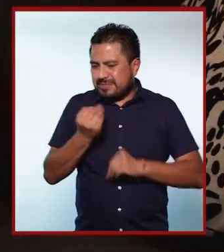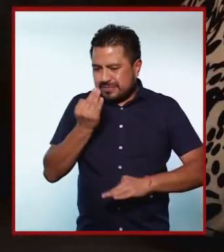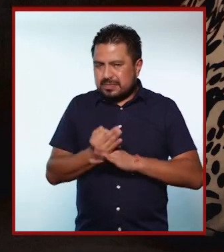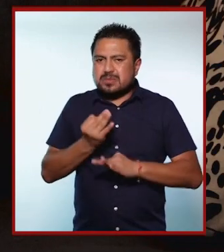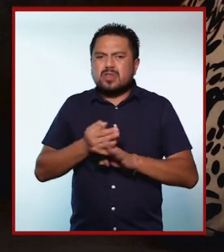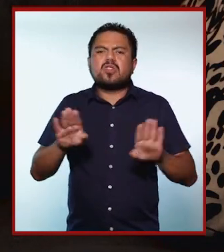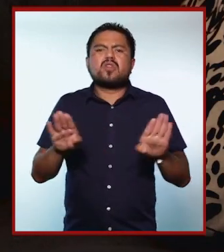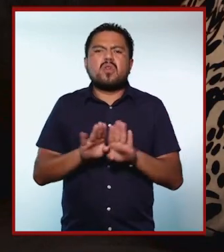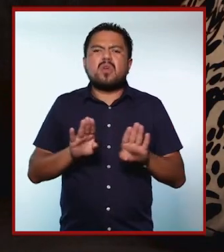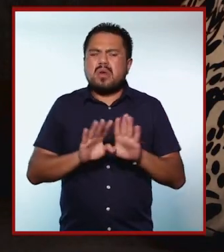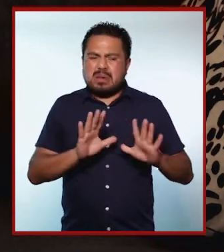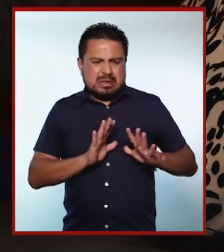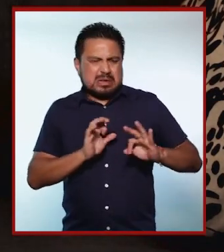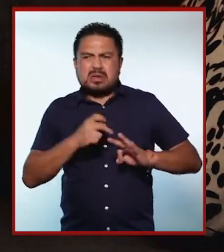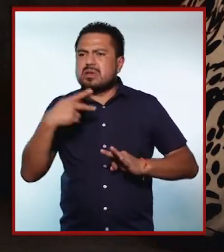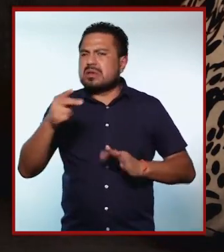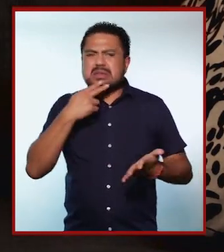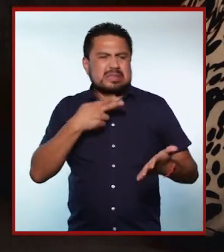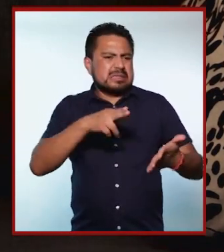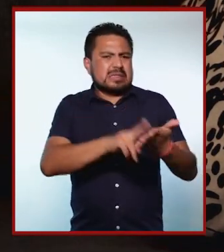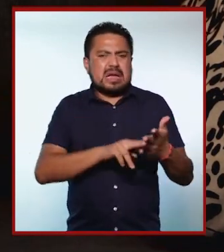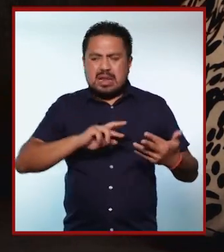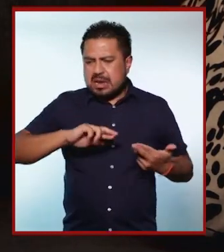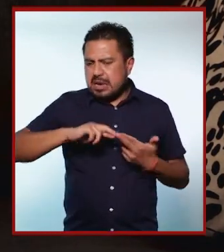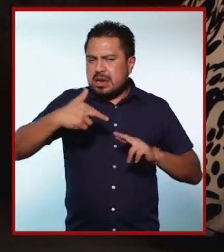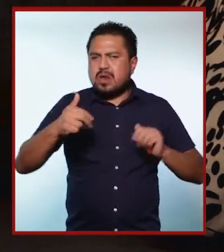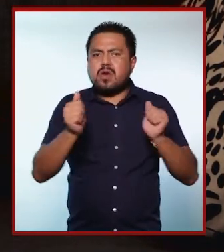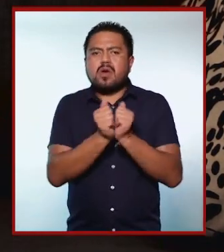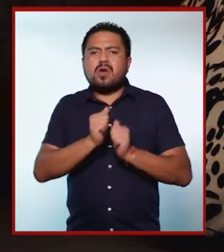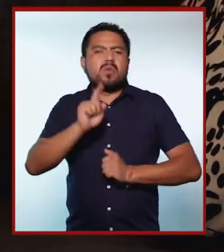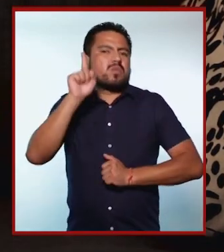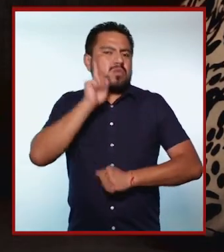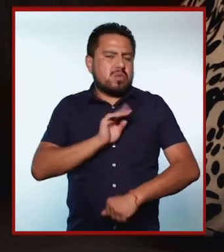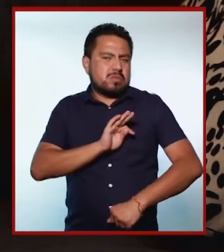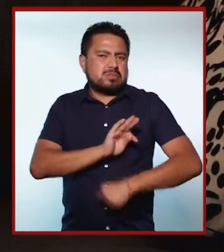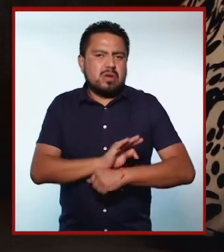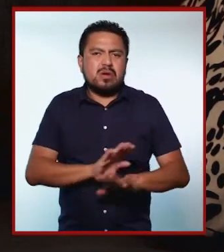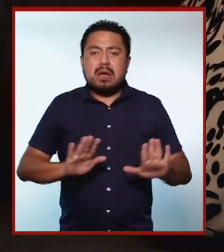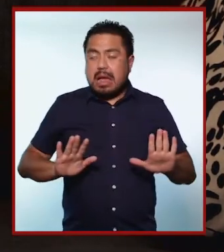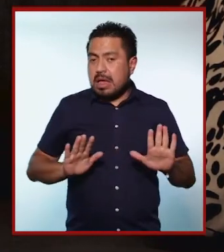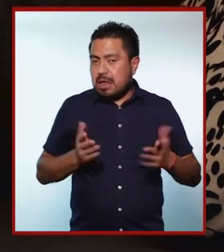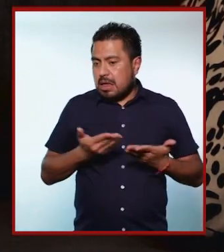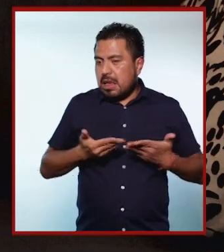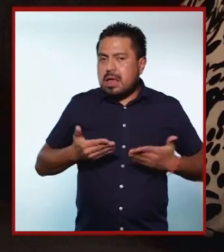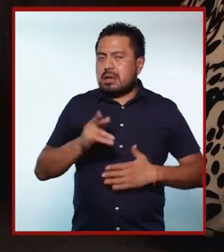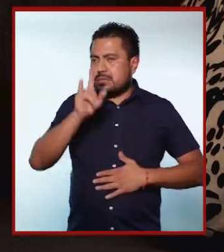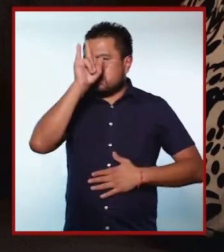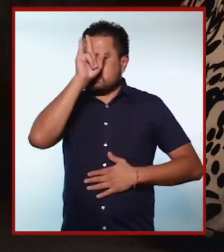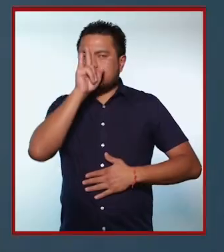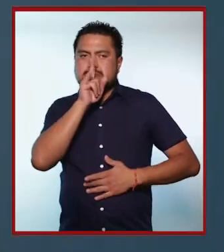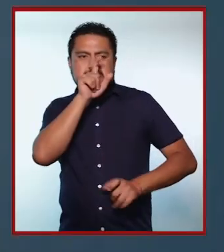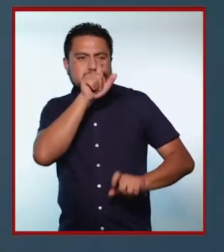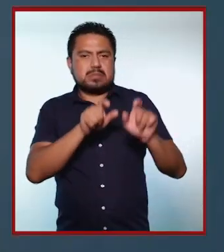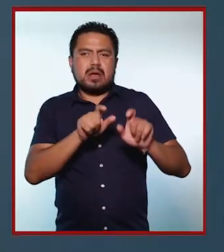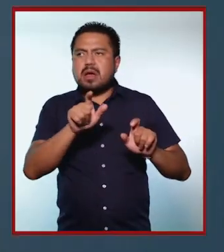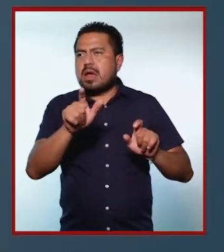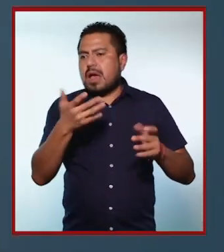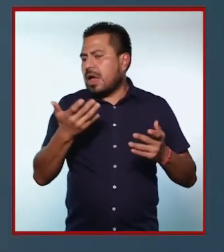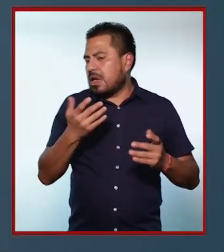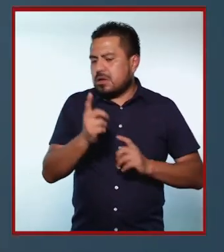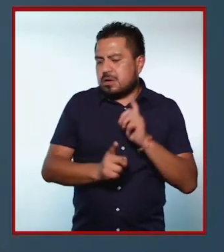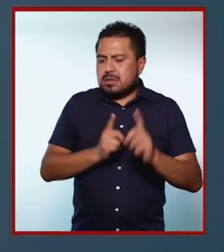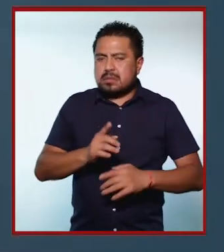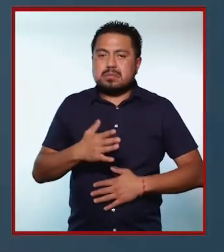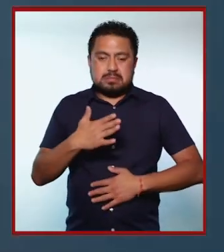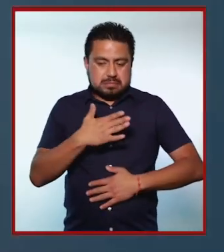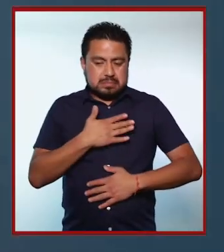por continuar con nosotros. ¿Cómo ha influido los estereotipos relacionados con la feminidad y los estándares de belleza en tu